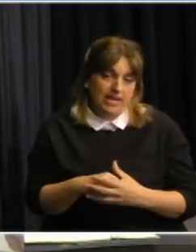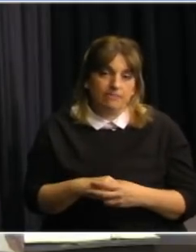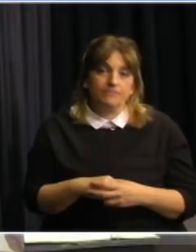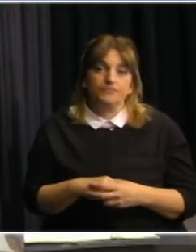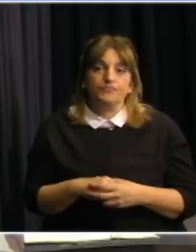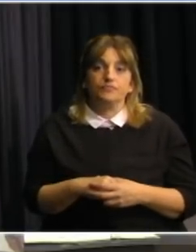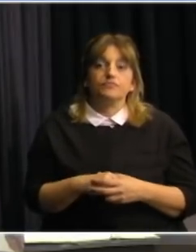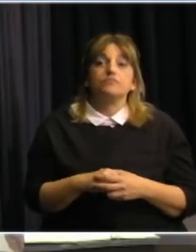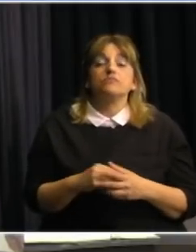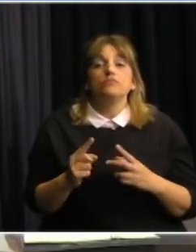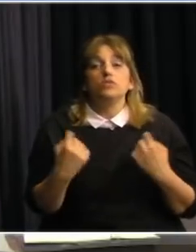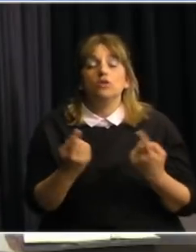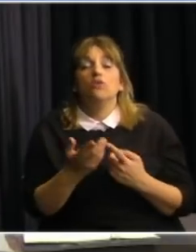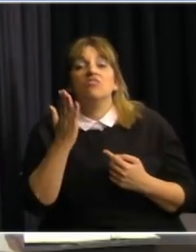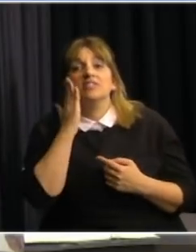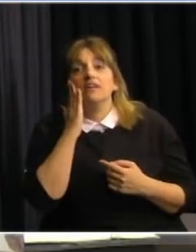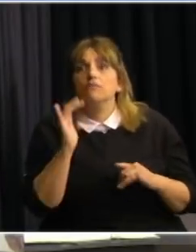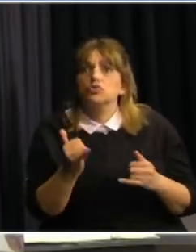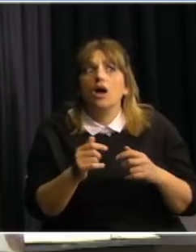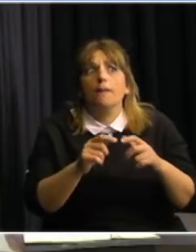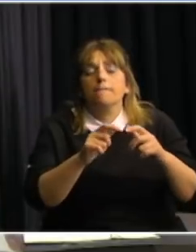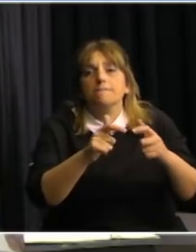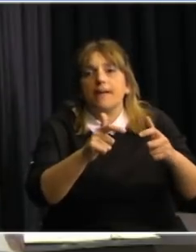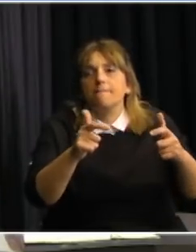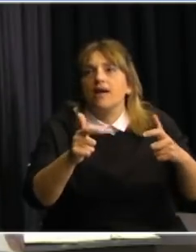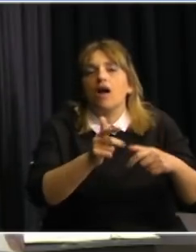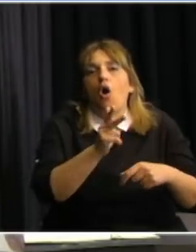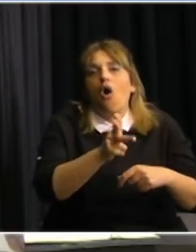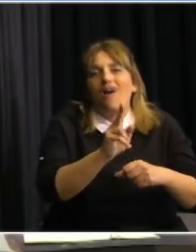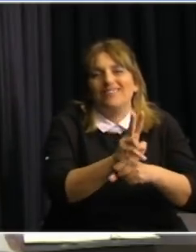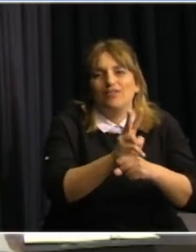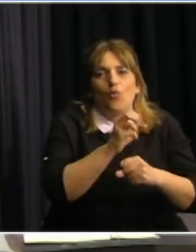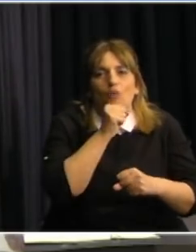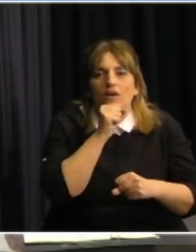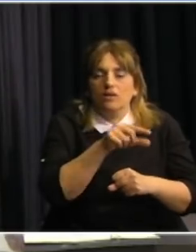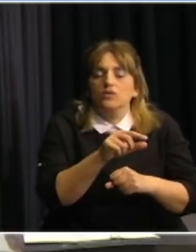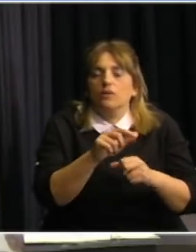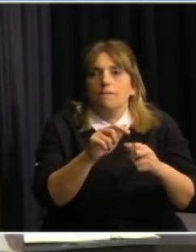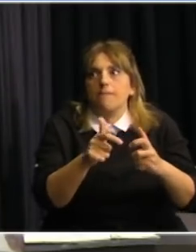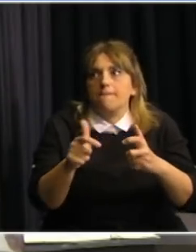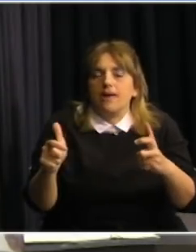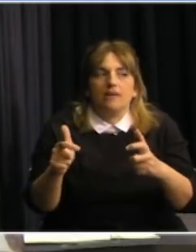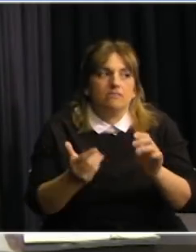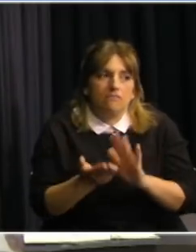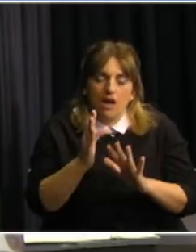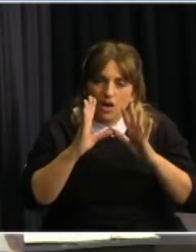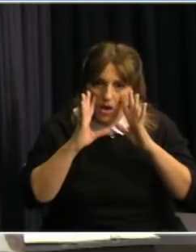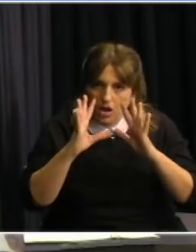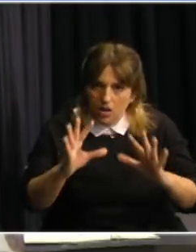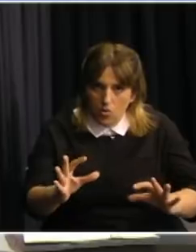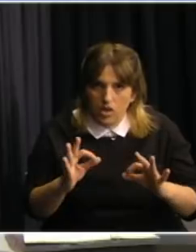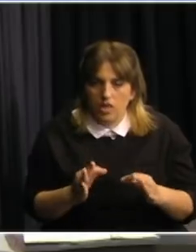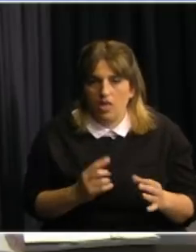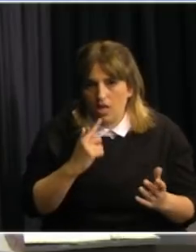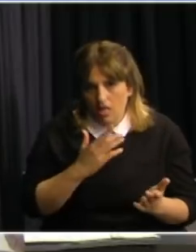como todos sabemos hubo algún brote en algún residencial de este tipo que nos llevó a ser aún más cautelosos de lo que somos